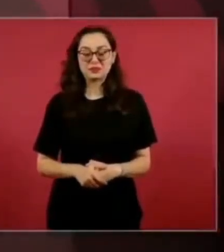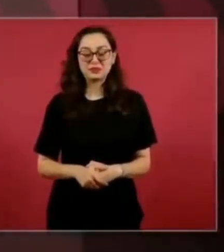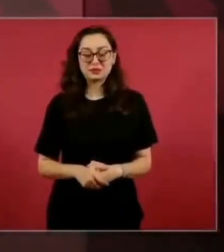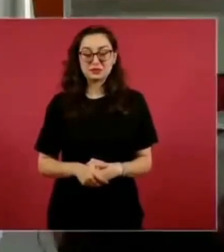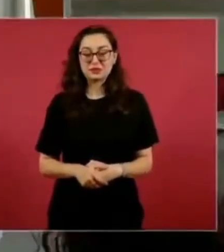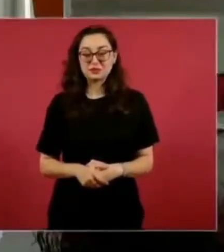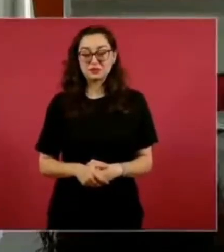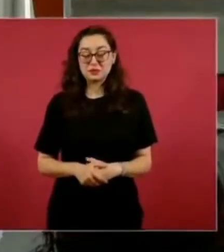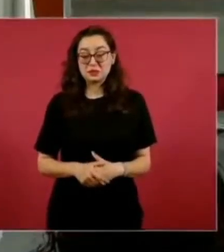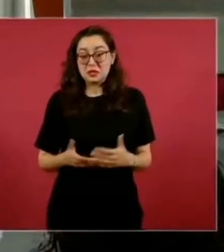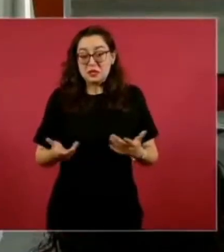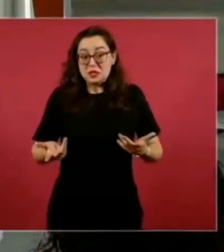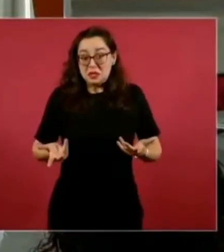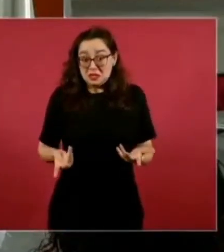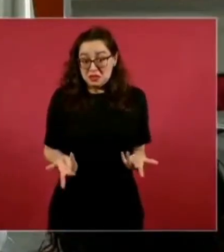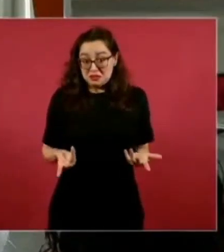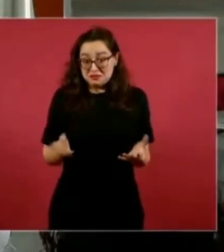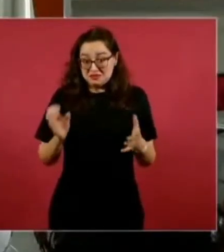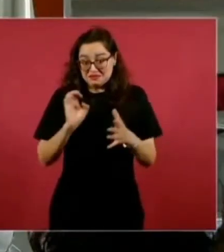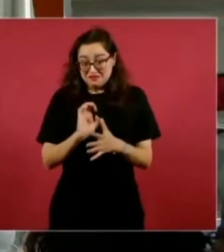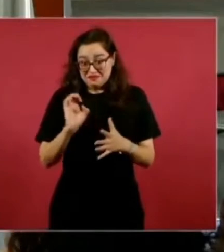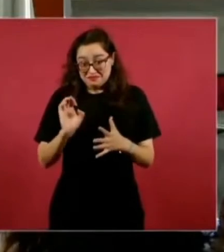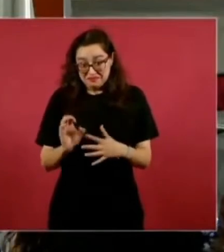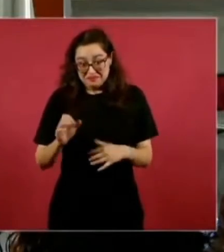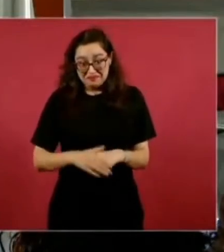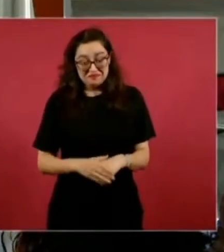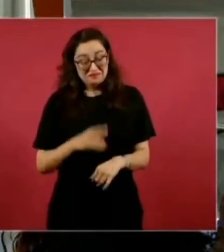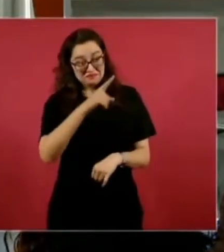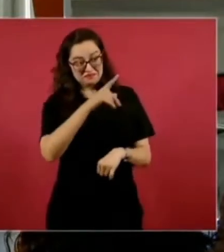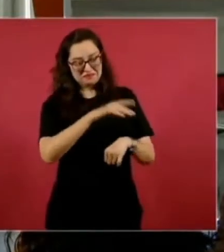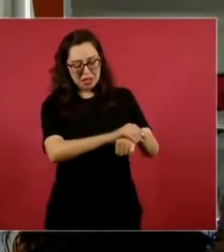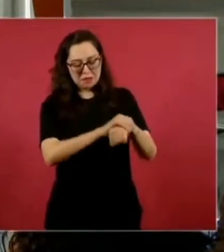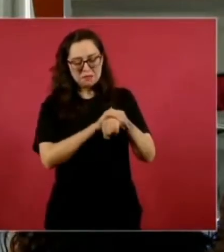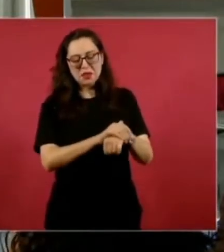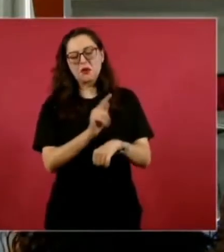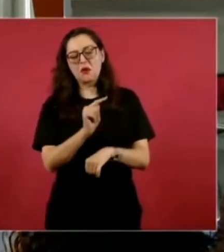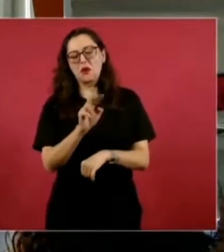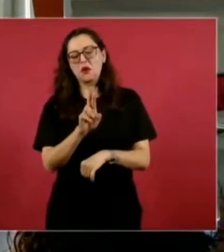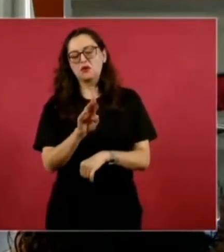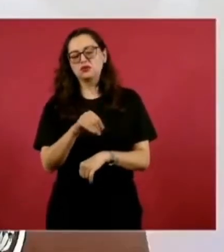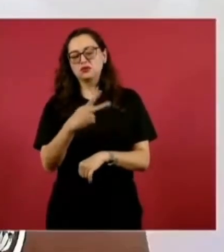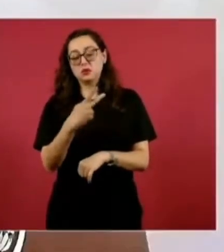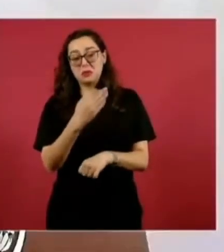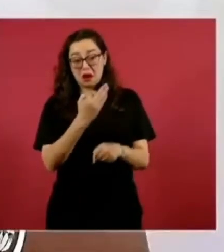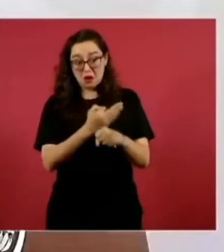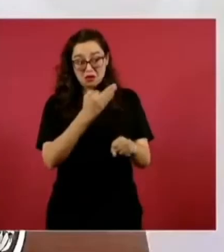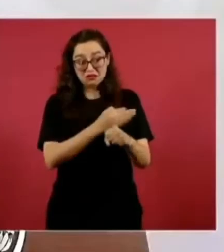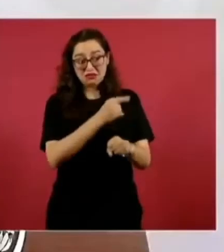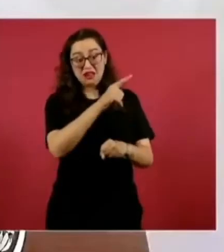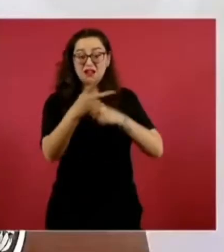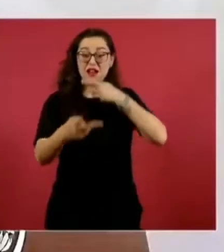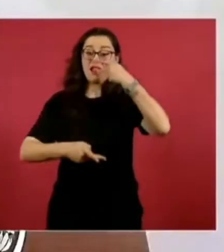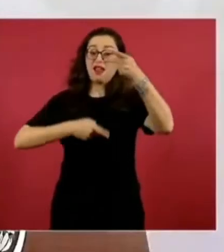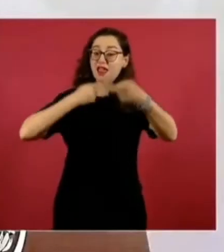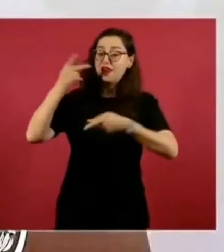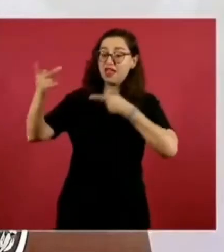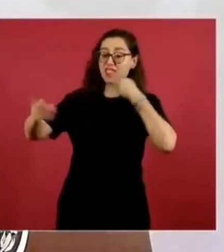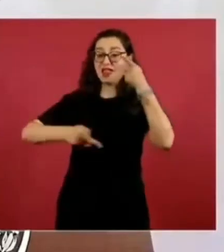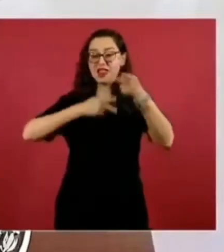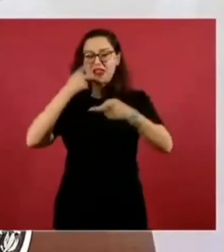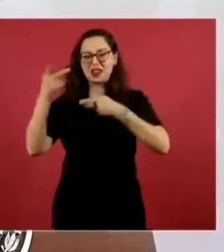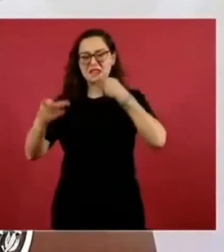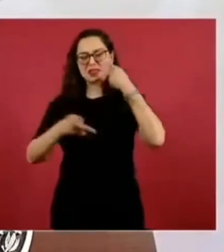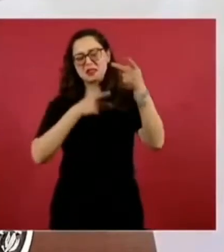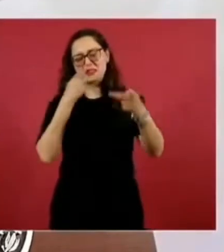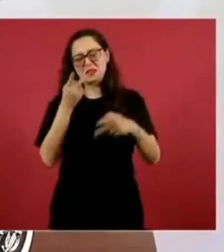lo que diga mi amigo Trump, pues hay